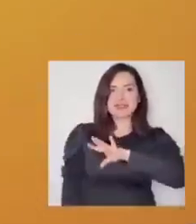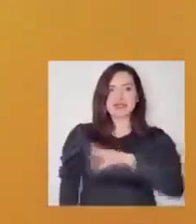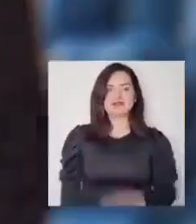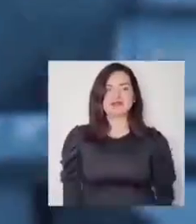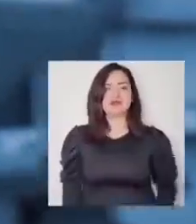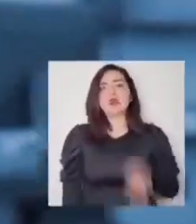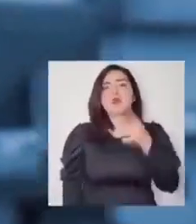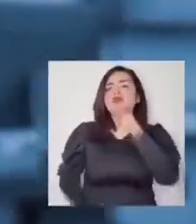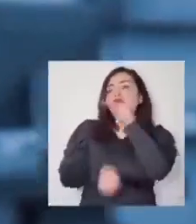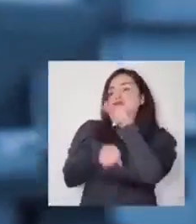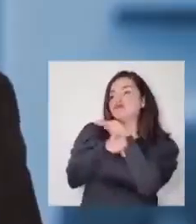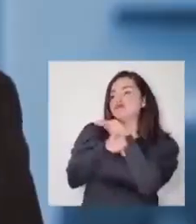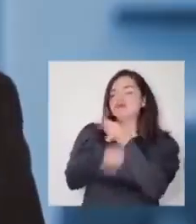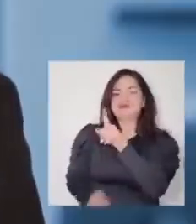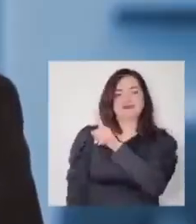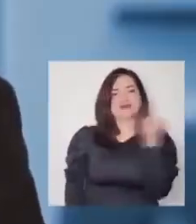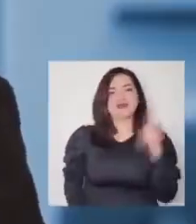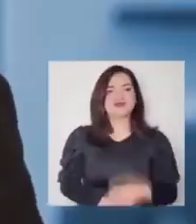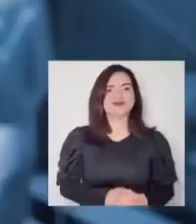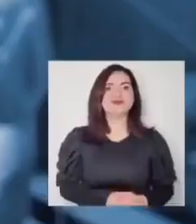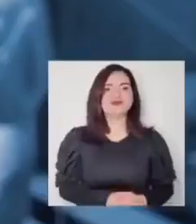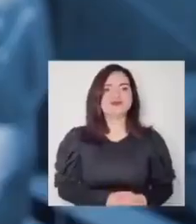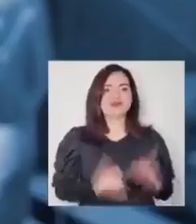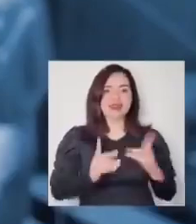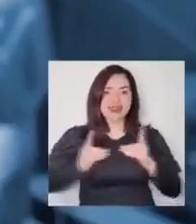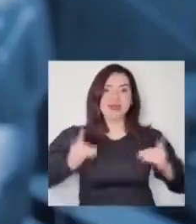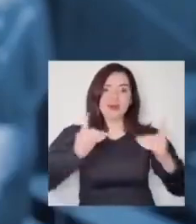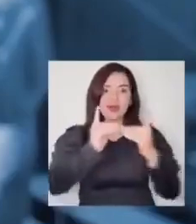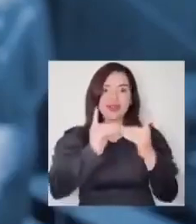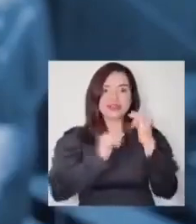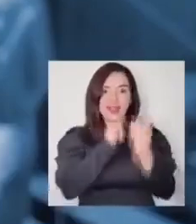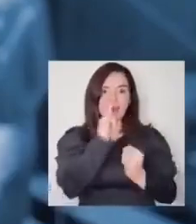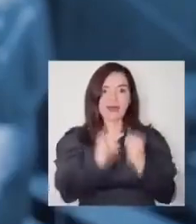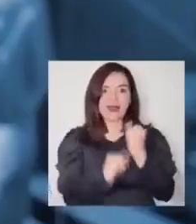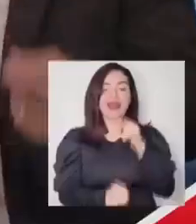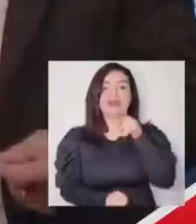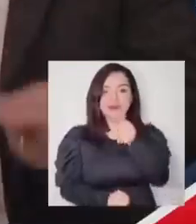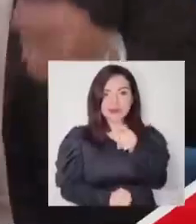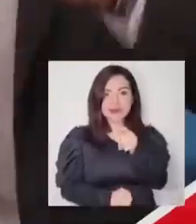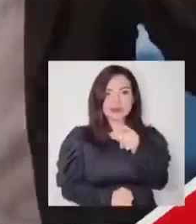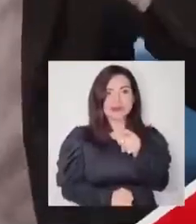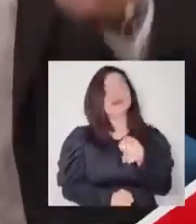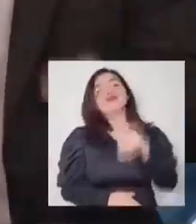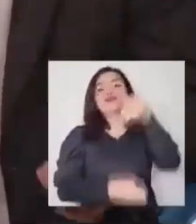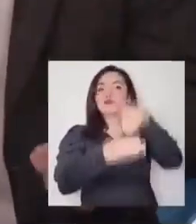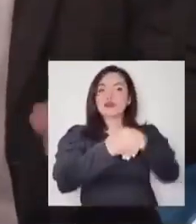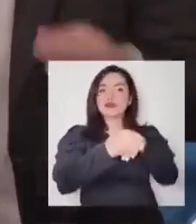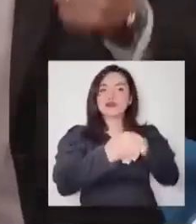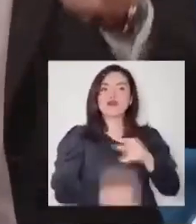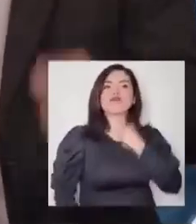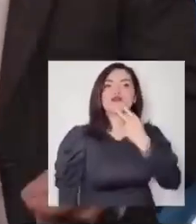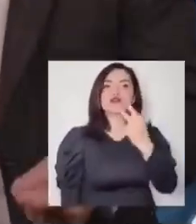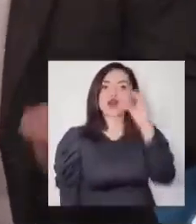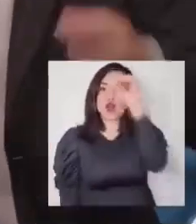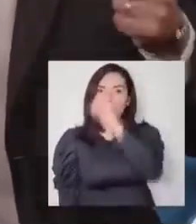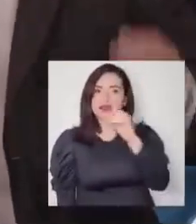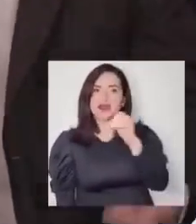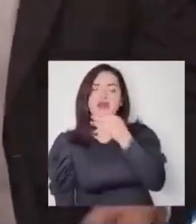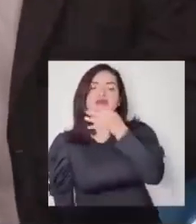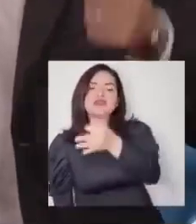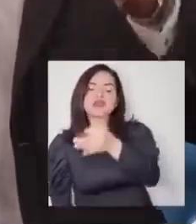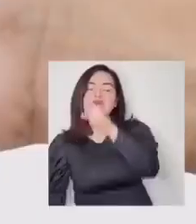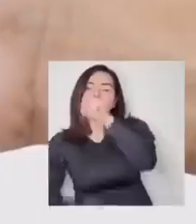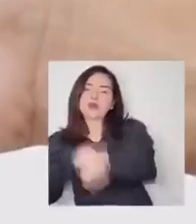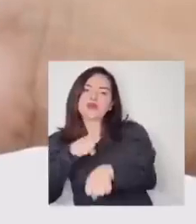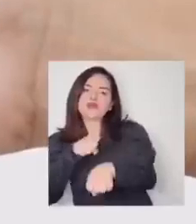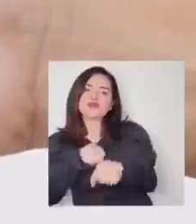chilena y no un mero observador. A través de la democracia digital, tú tendrás tu voto y tu voz para